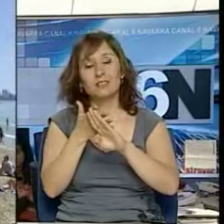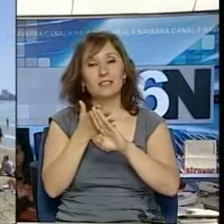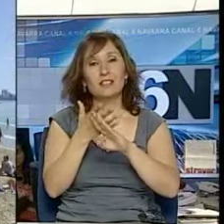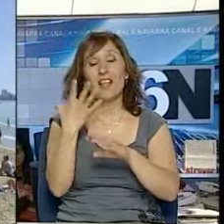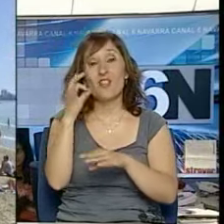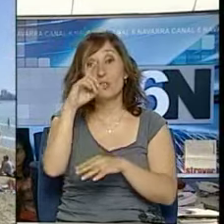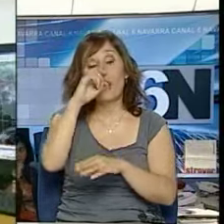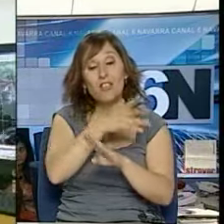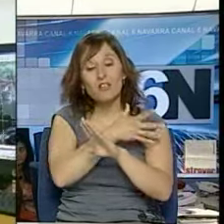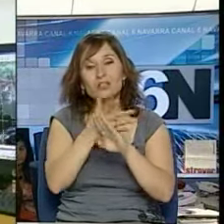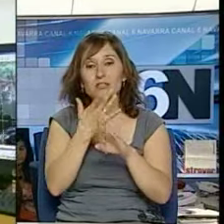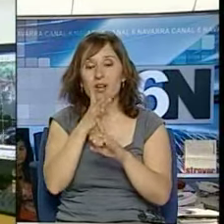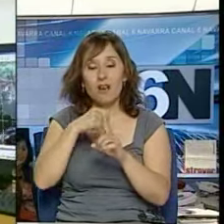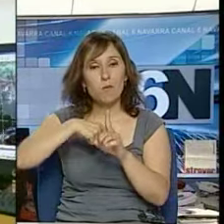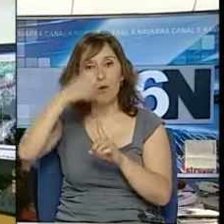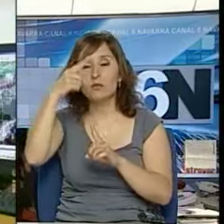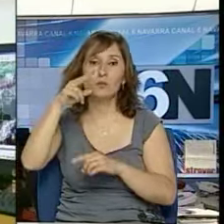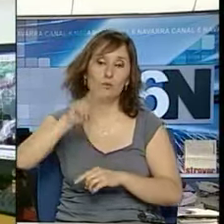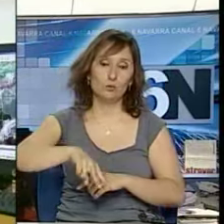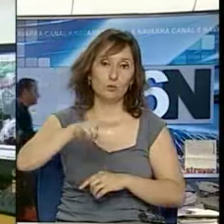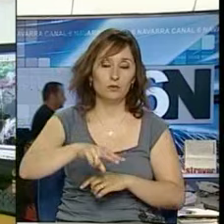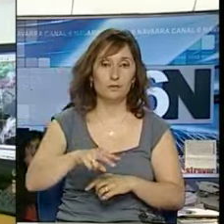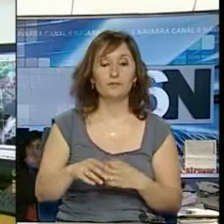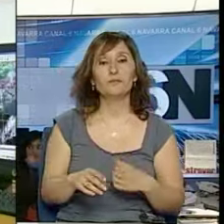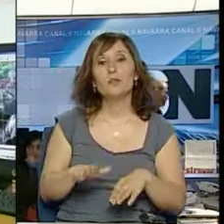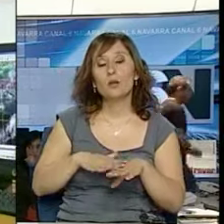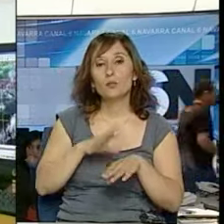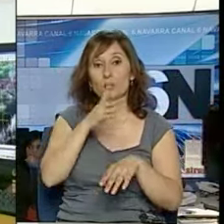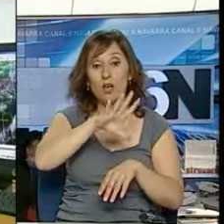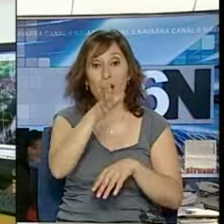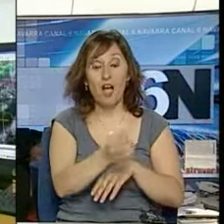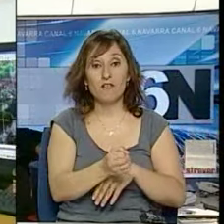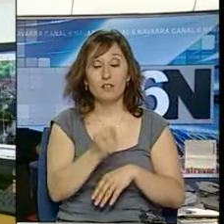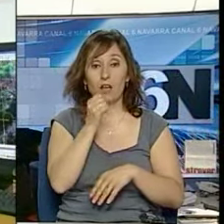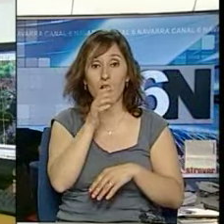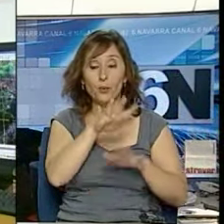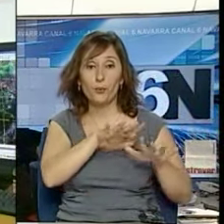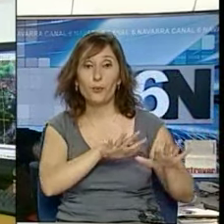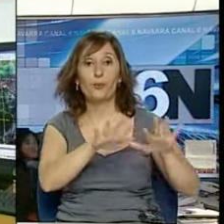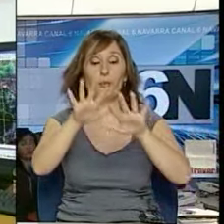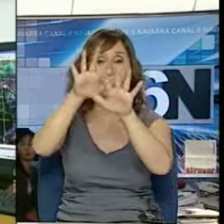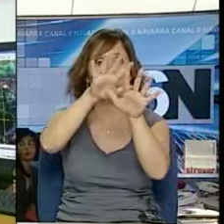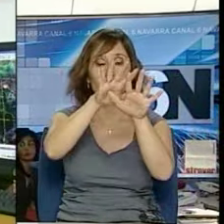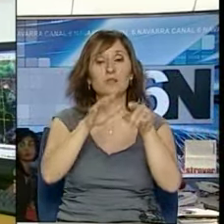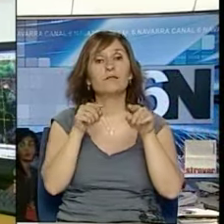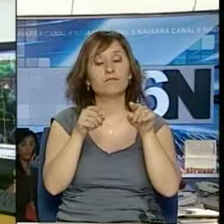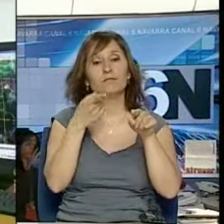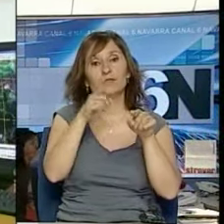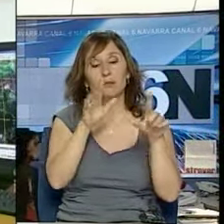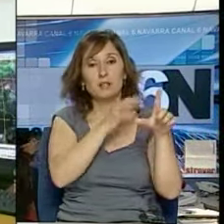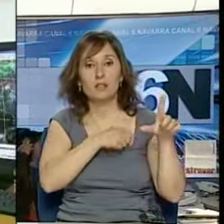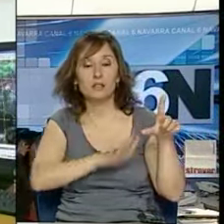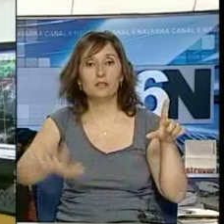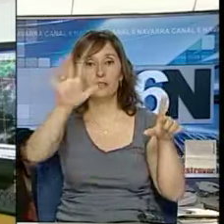últimos 50 años. Por un lado una masa de origen subtropical que vino del norte de África y que afectó especialmente al tercio oriental de la